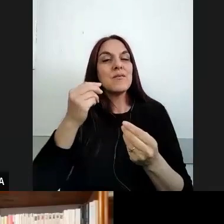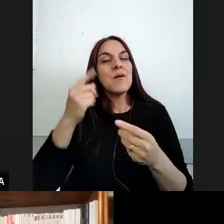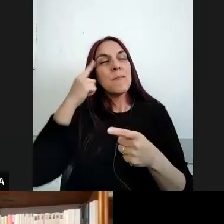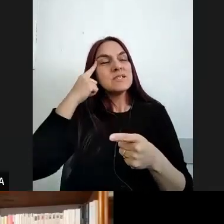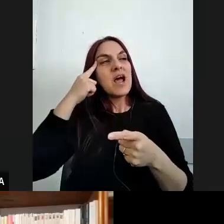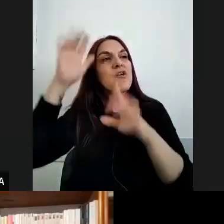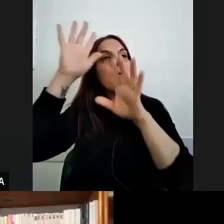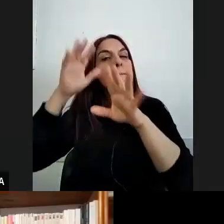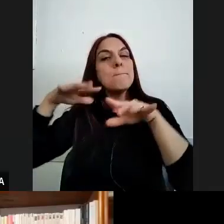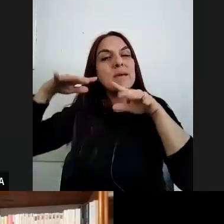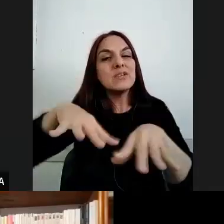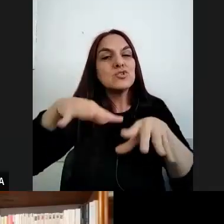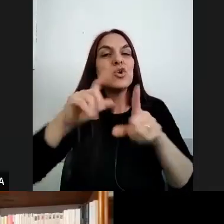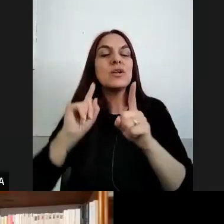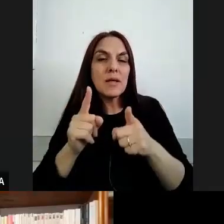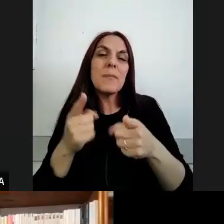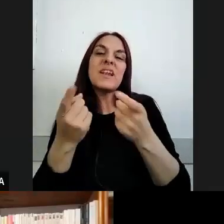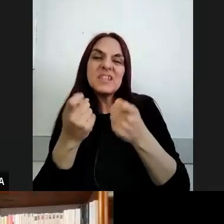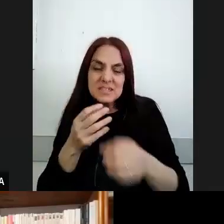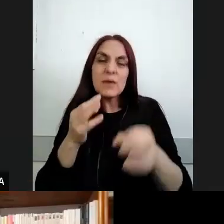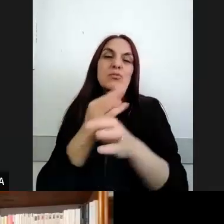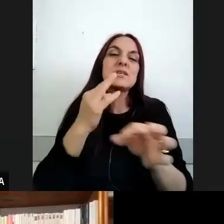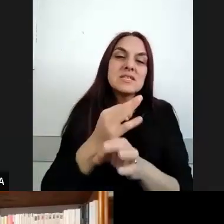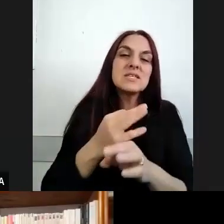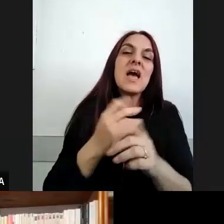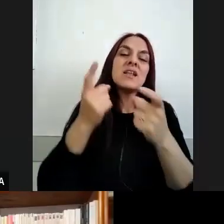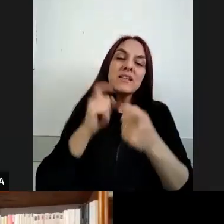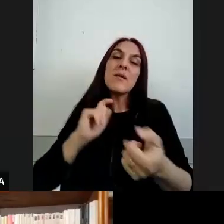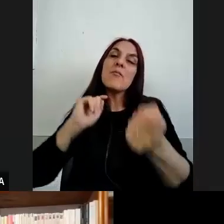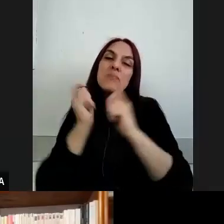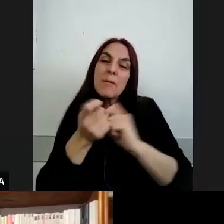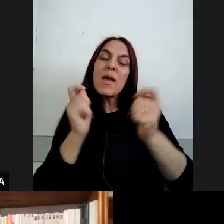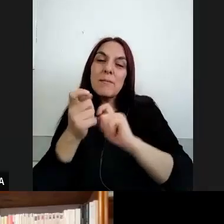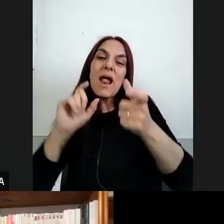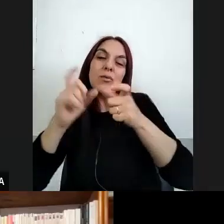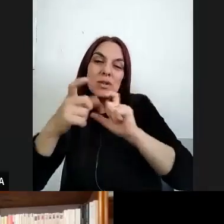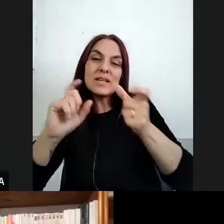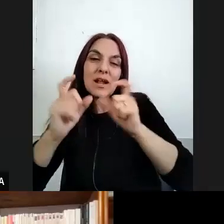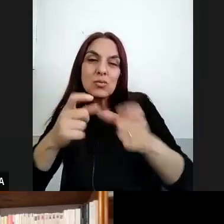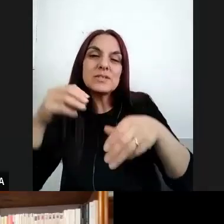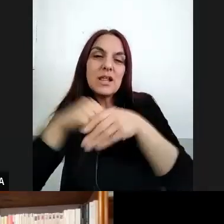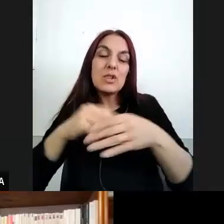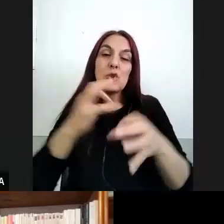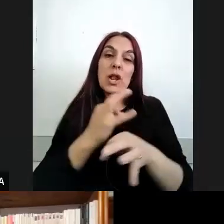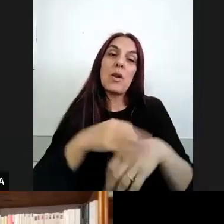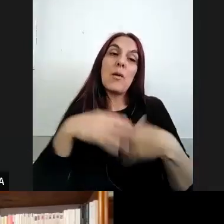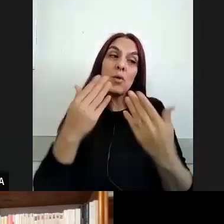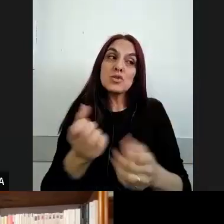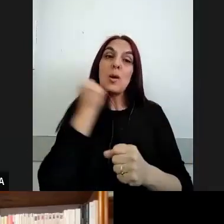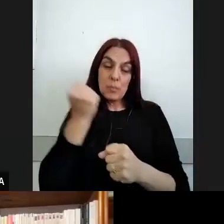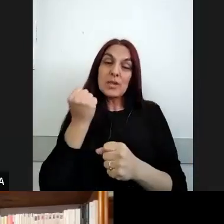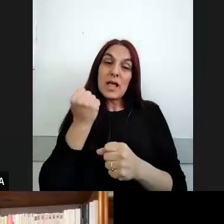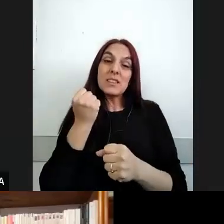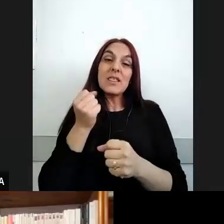enseñanza que hay que seguir revisando digamos en su tratamiento en la escuela y por eso es fundamental para la formación docente